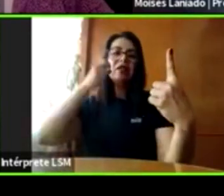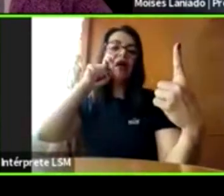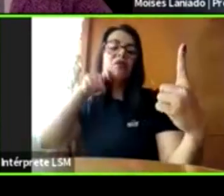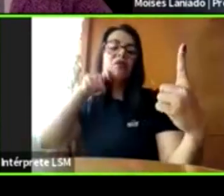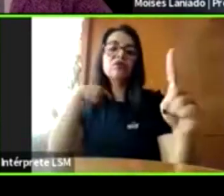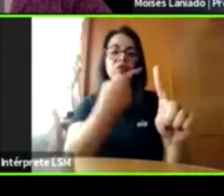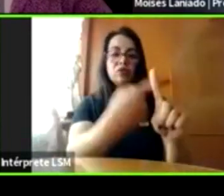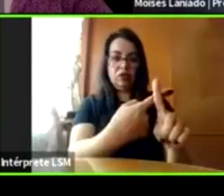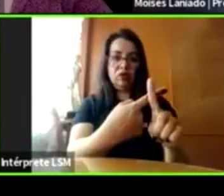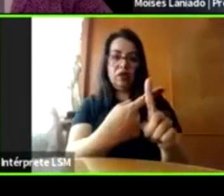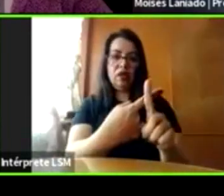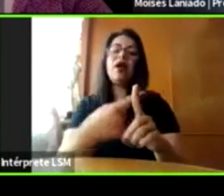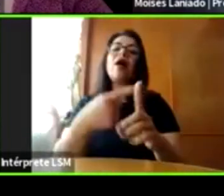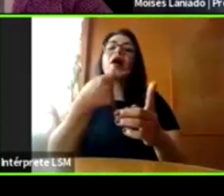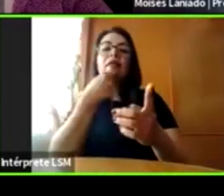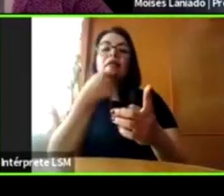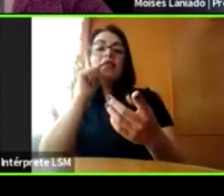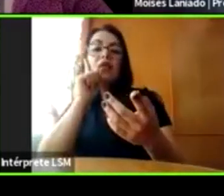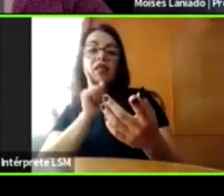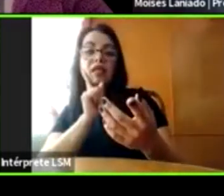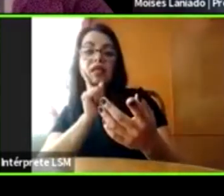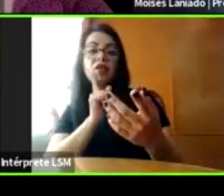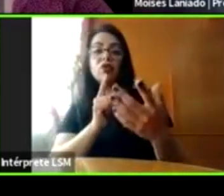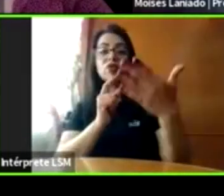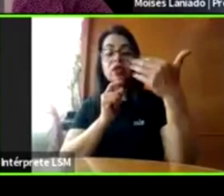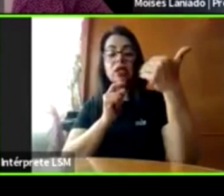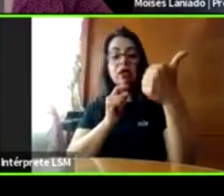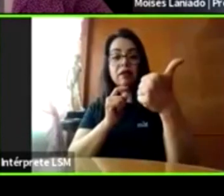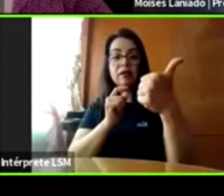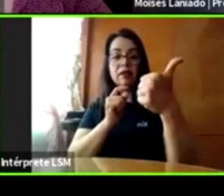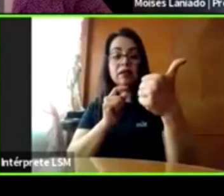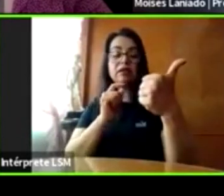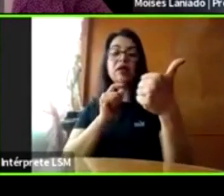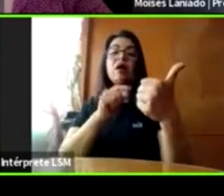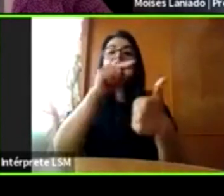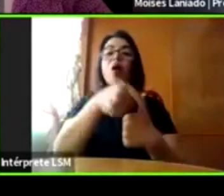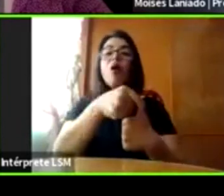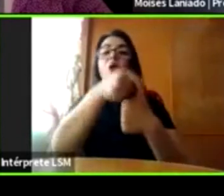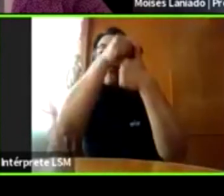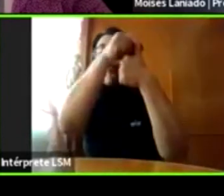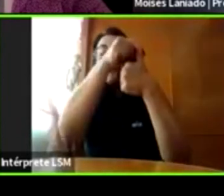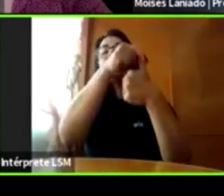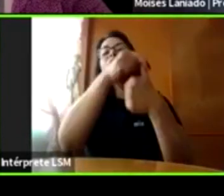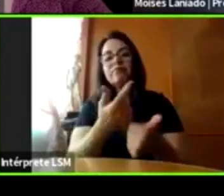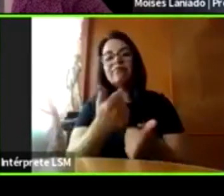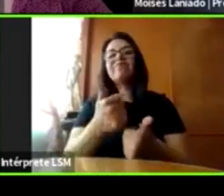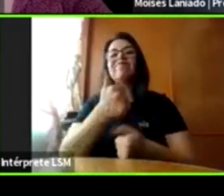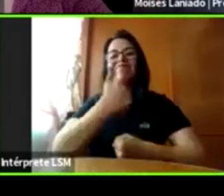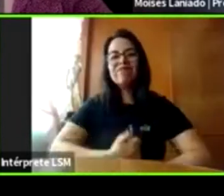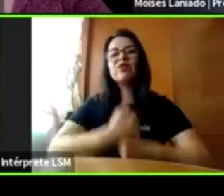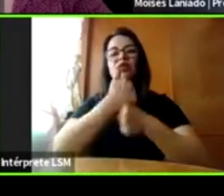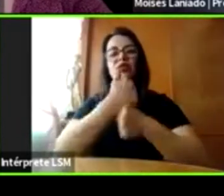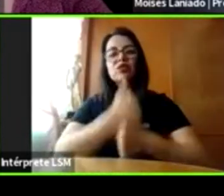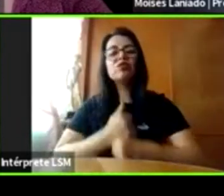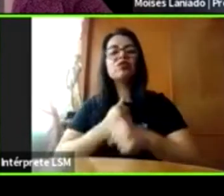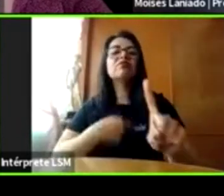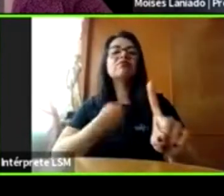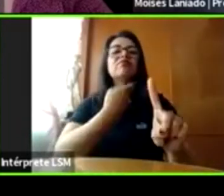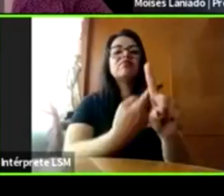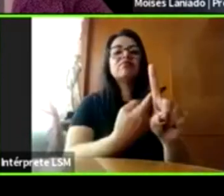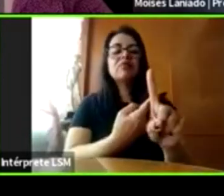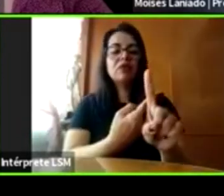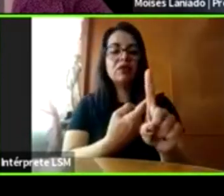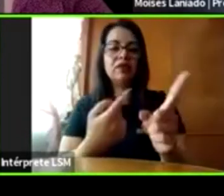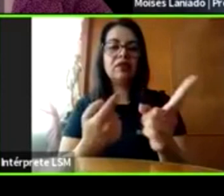seis niños sufre o ha sufrido de abuso sexual. Eso nos lleva a un porcentaje como del 20% de